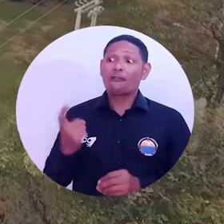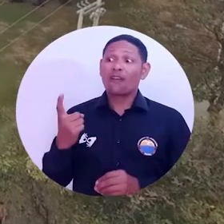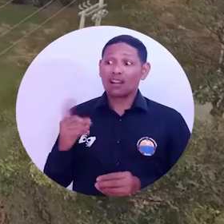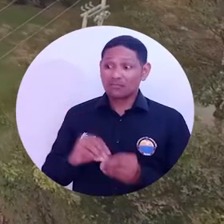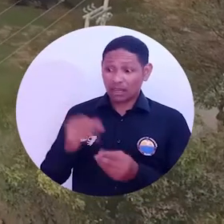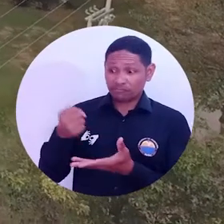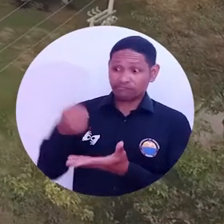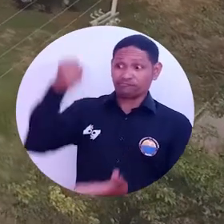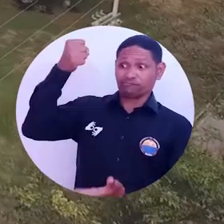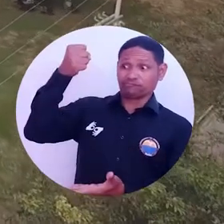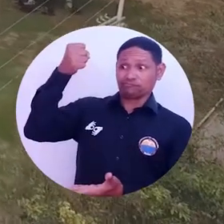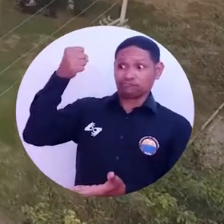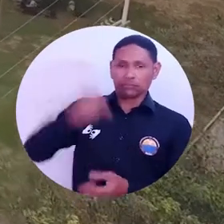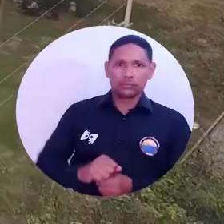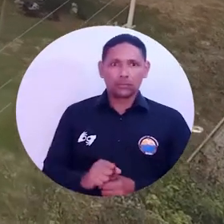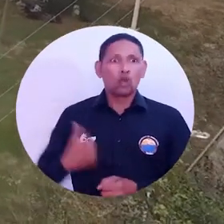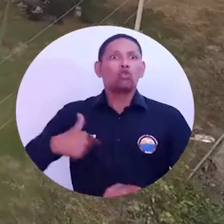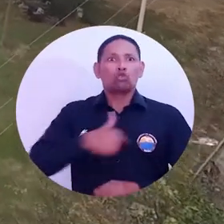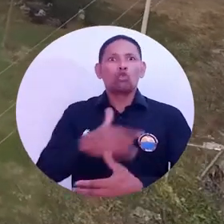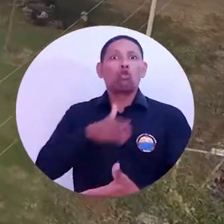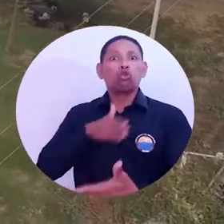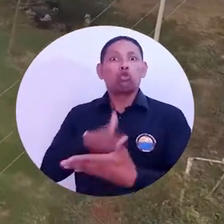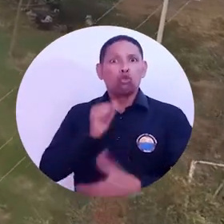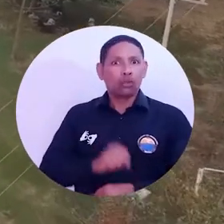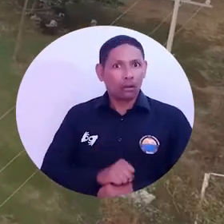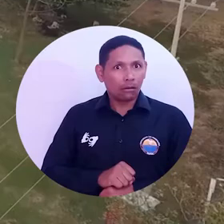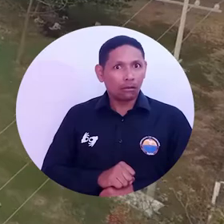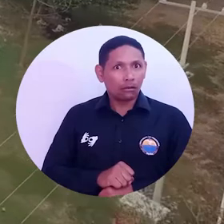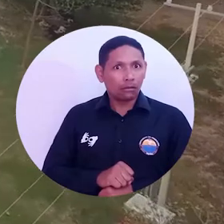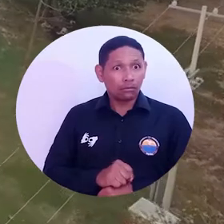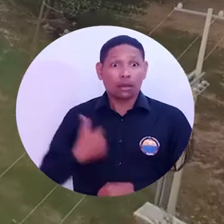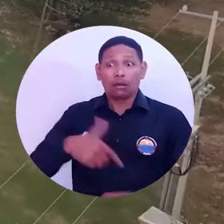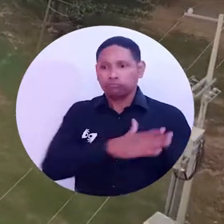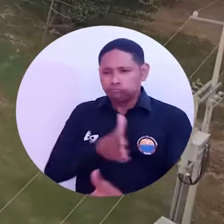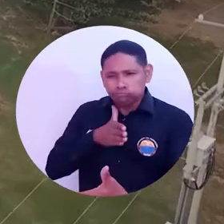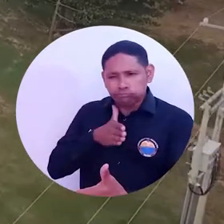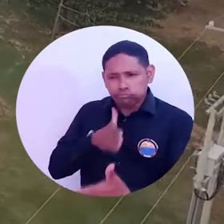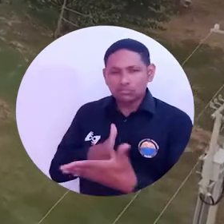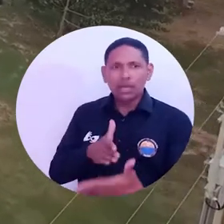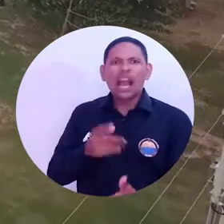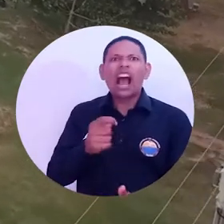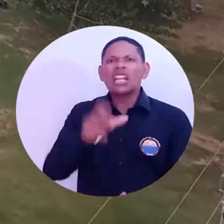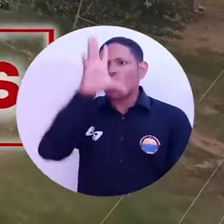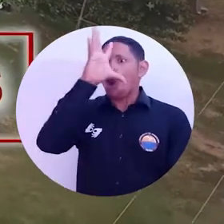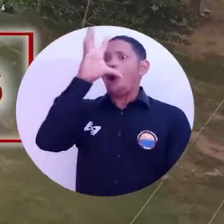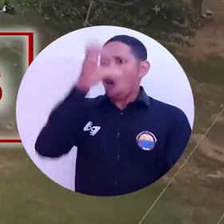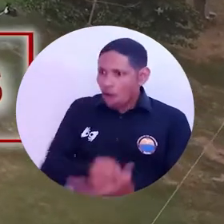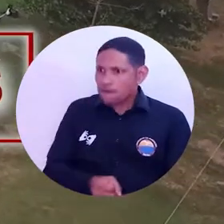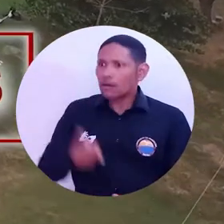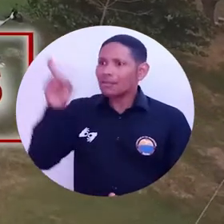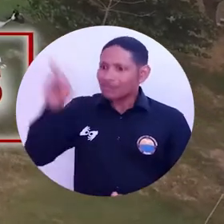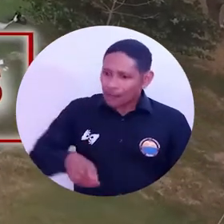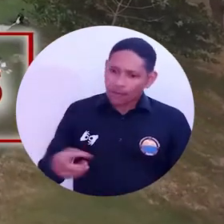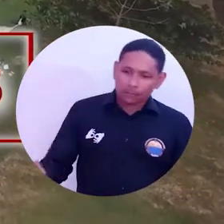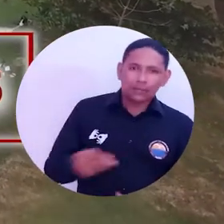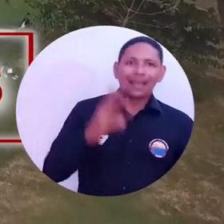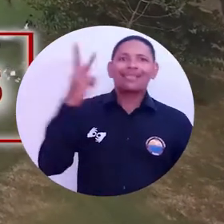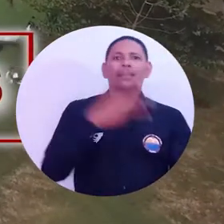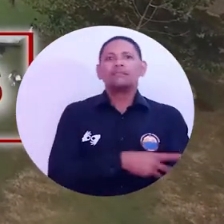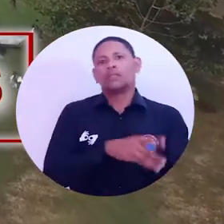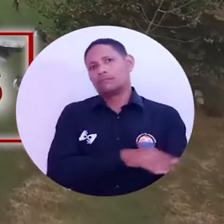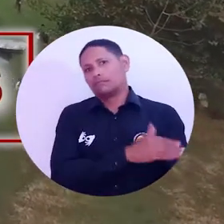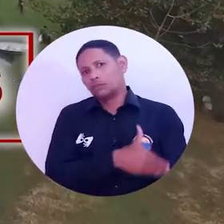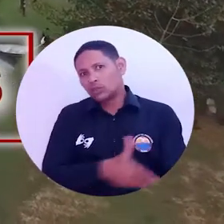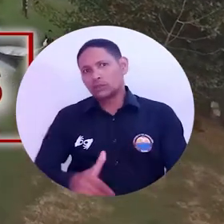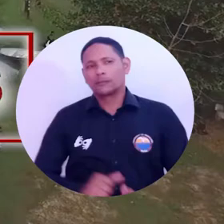que nos llevaron a interponer una acción de tutela a través de la cual prácticamente se vieron obligados a contestarnos y asignar 3.000 millones de pesos,